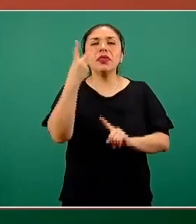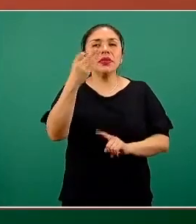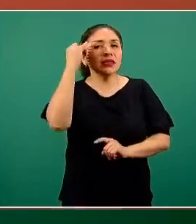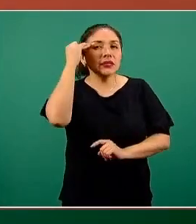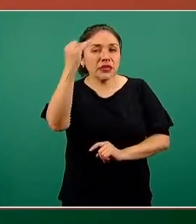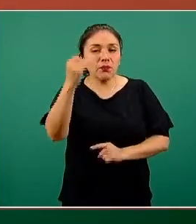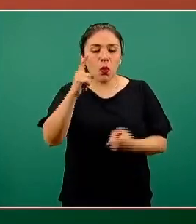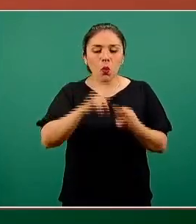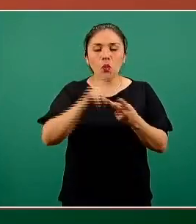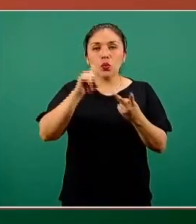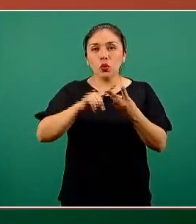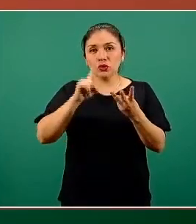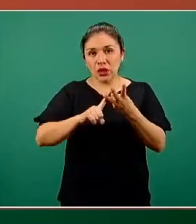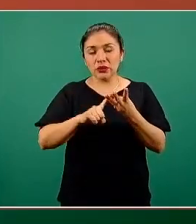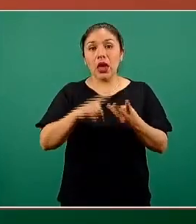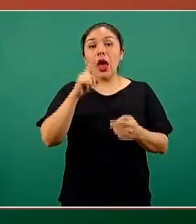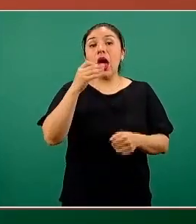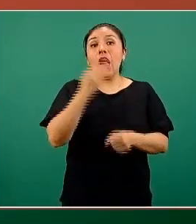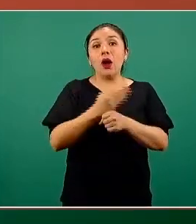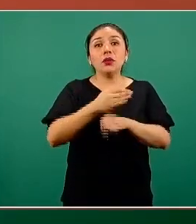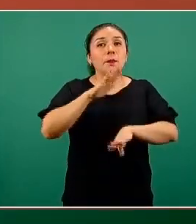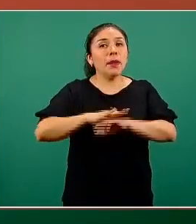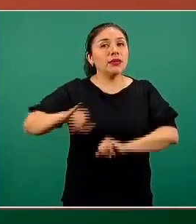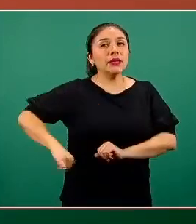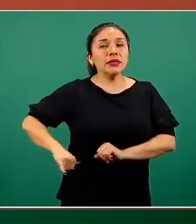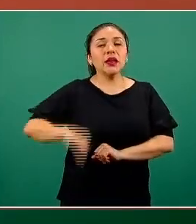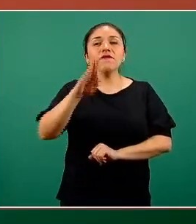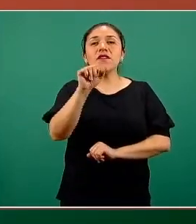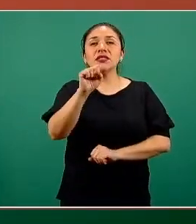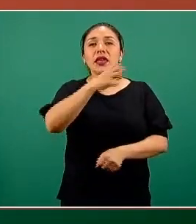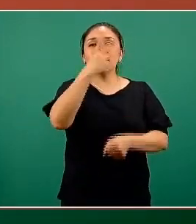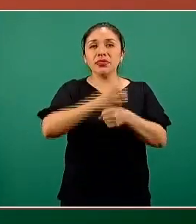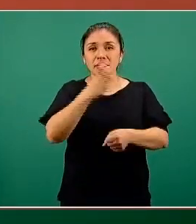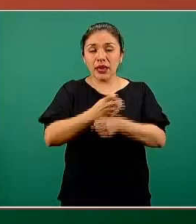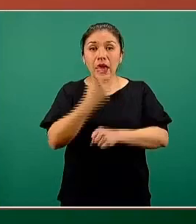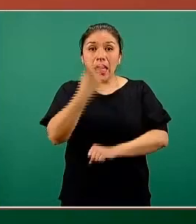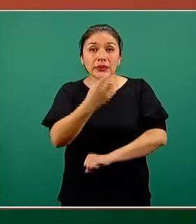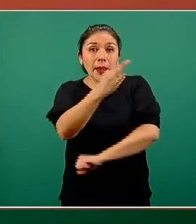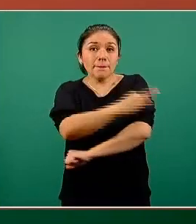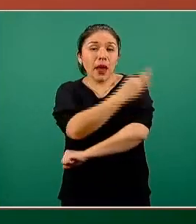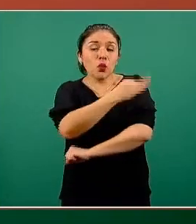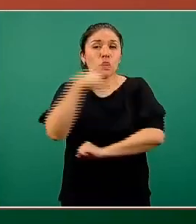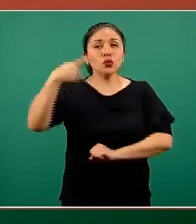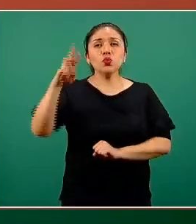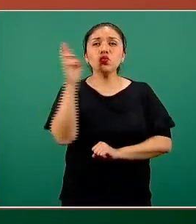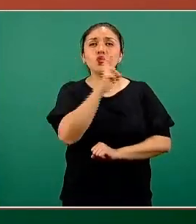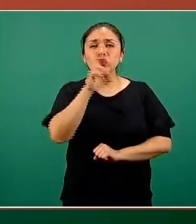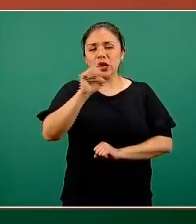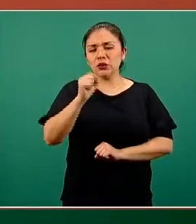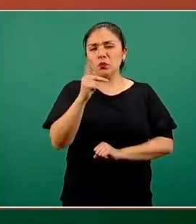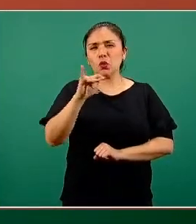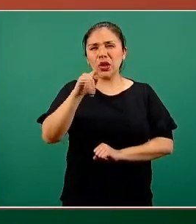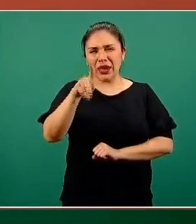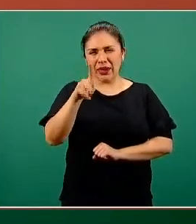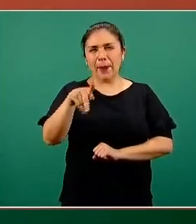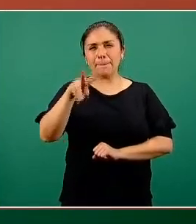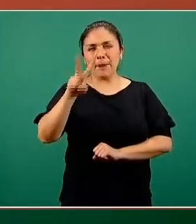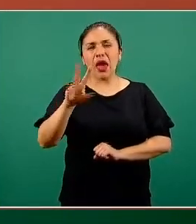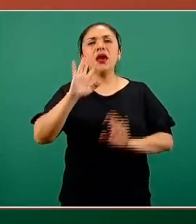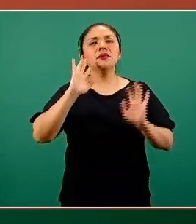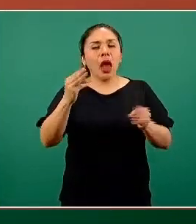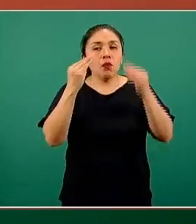la fase 1, 2 y 3, y en especial interés la fase 3. La vacuna rusa Sputnik V ya ha